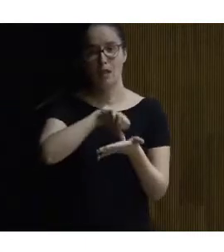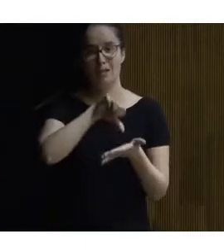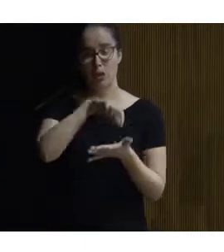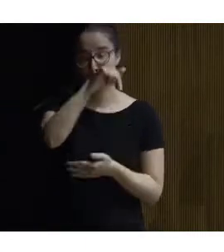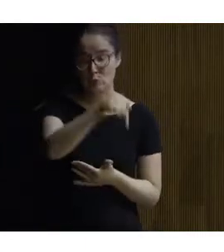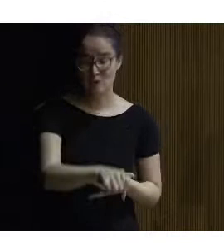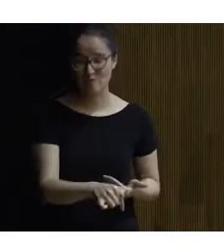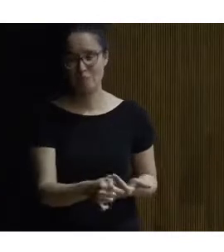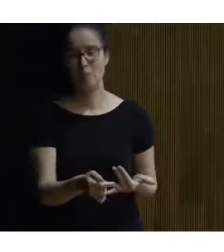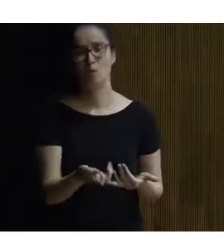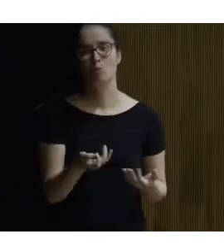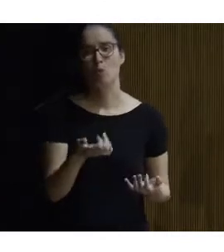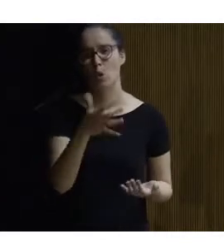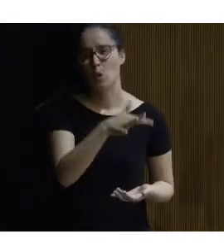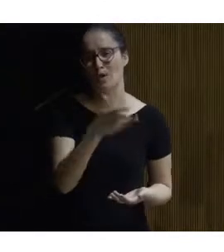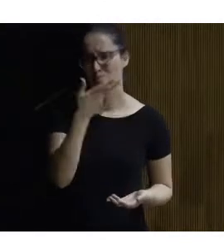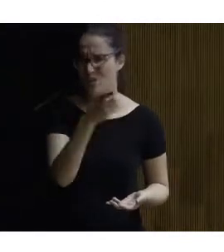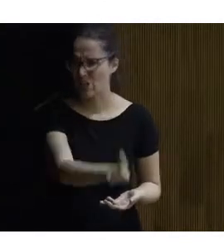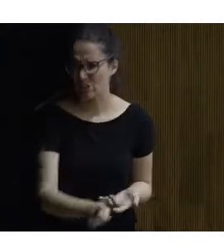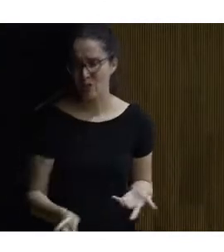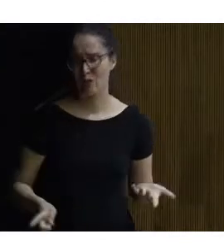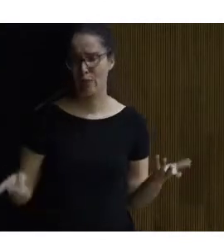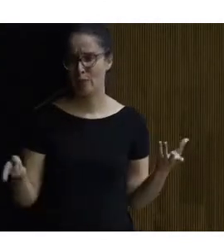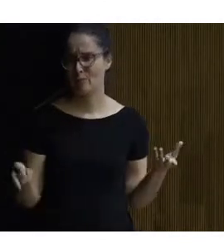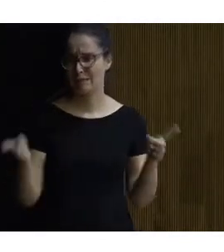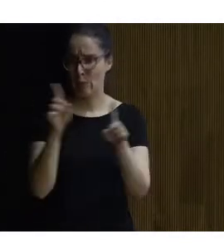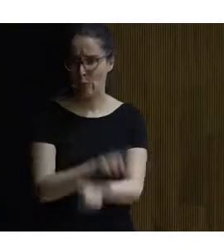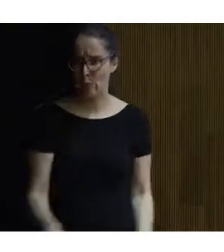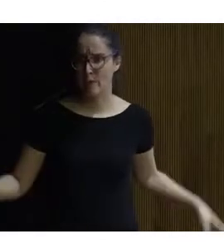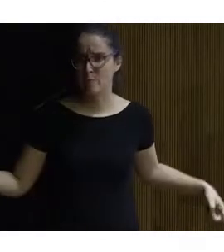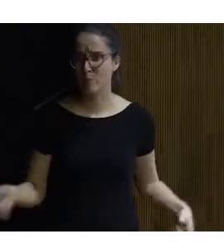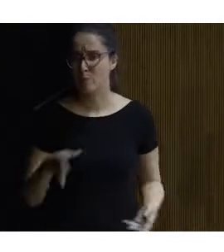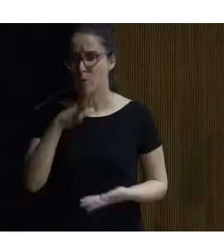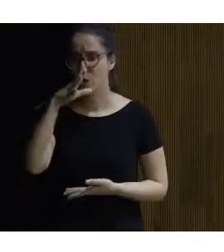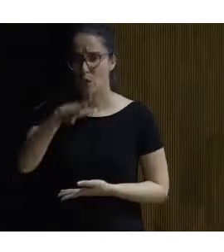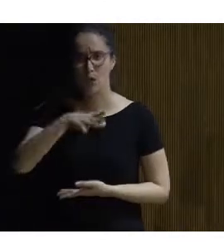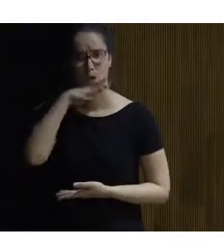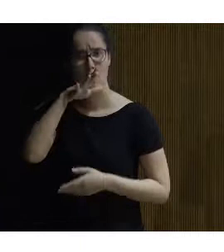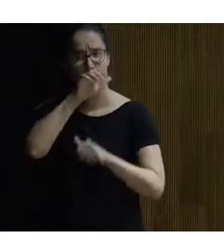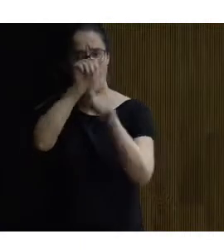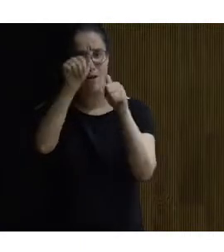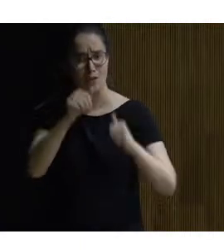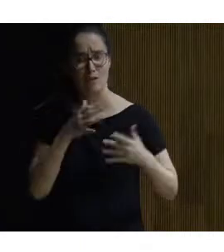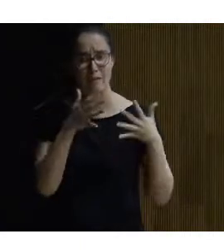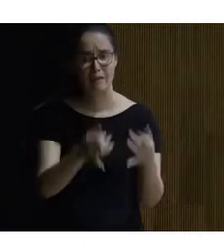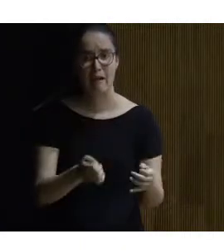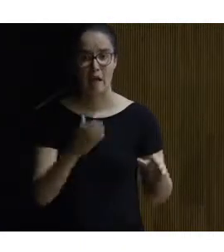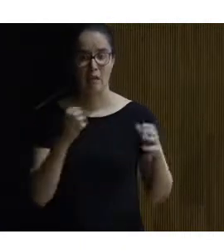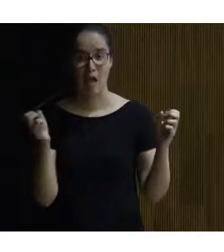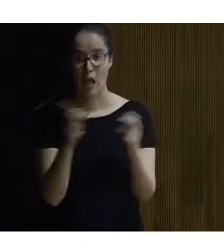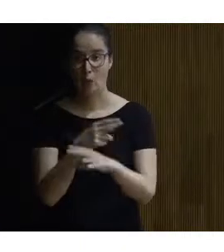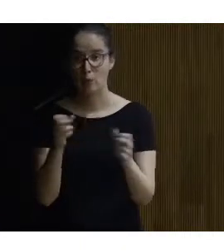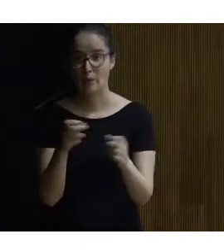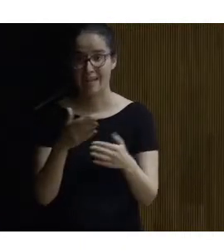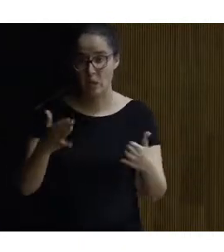el centro sur es una zona quizá un poco más desconocida también un poco por la forma de llegar no tenemos autovía